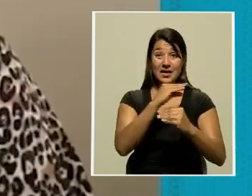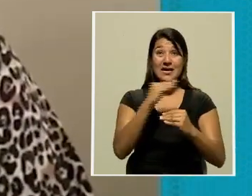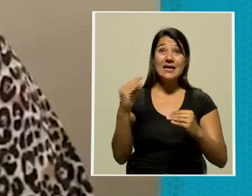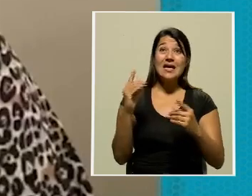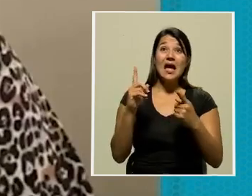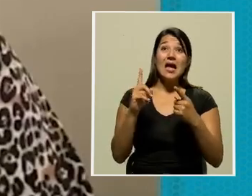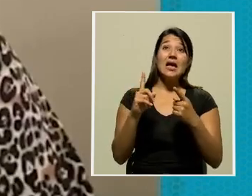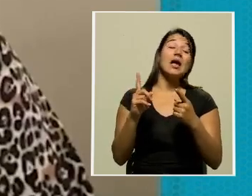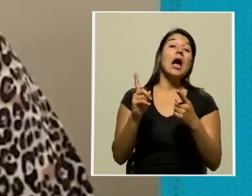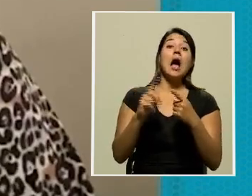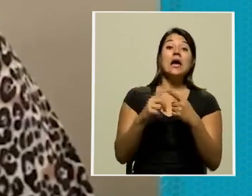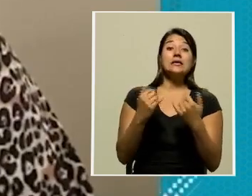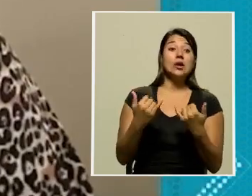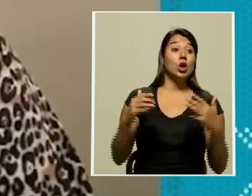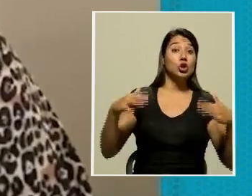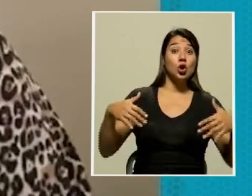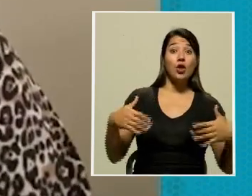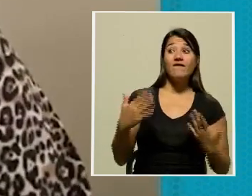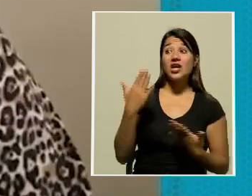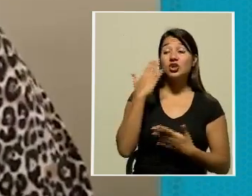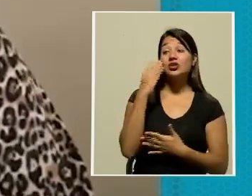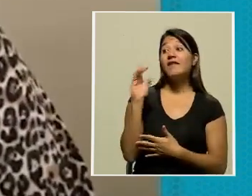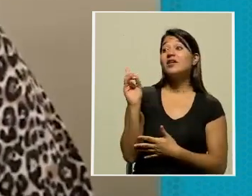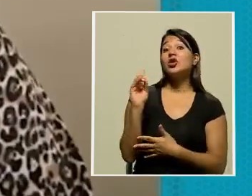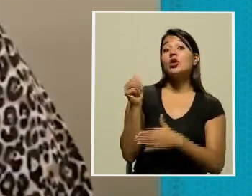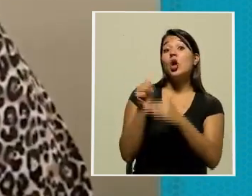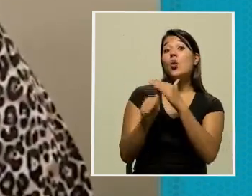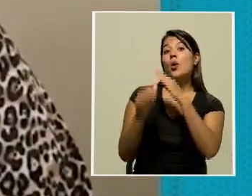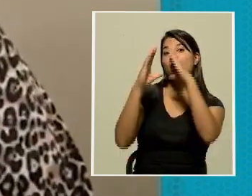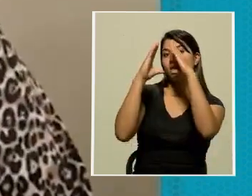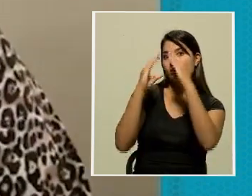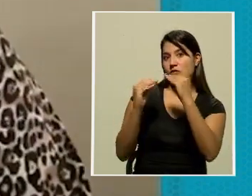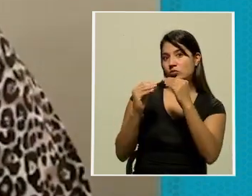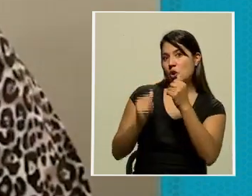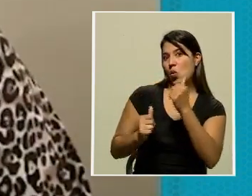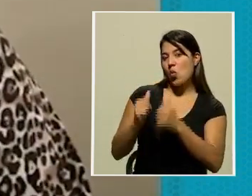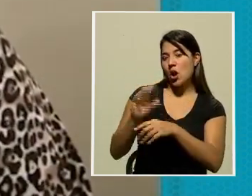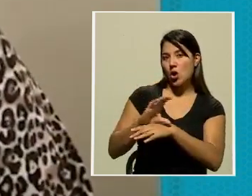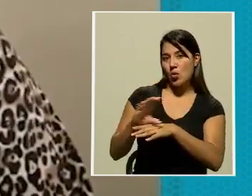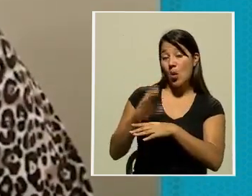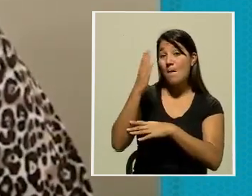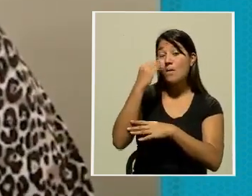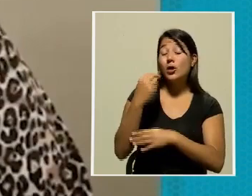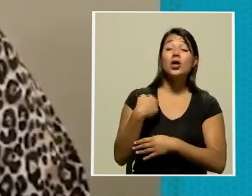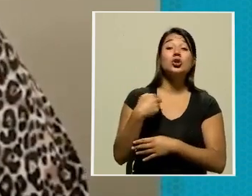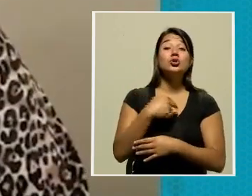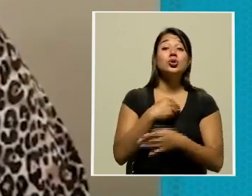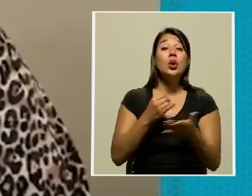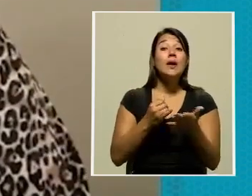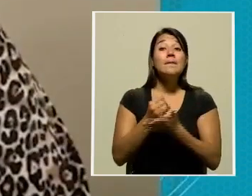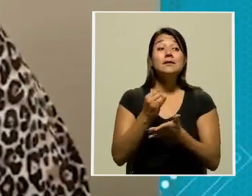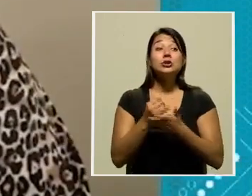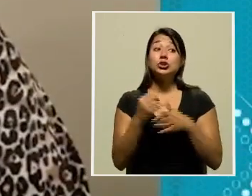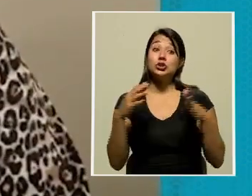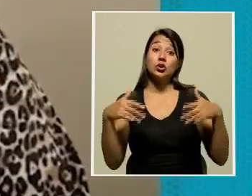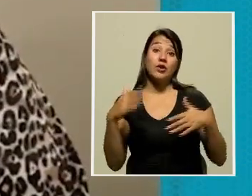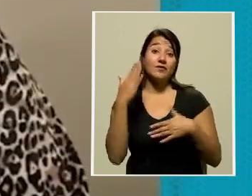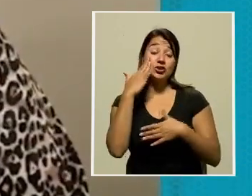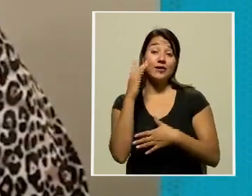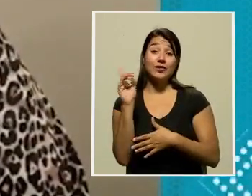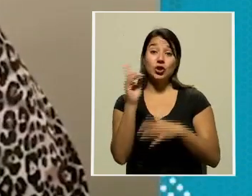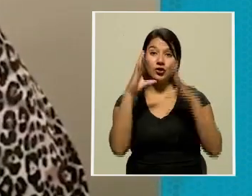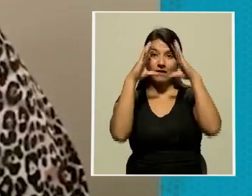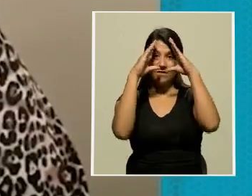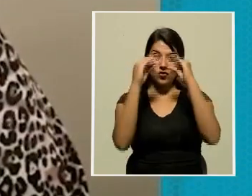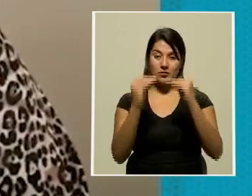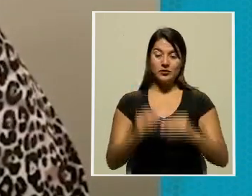saber en qué computadoras están, porque según lo que hemos investigado no se sabe dónde están esos datos